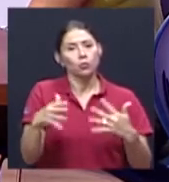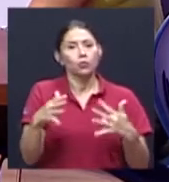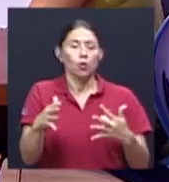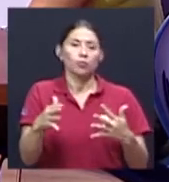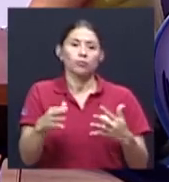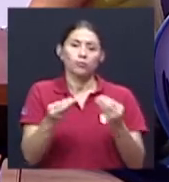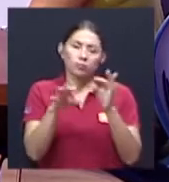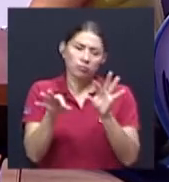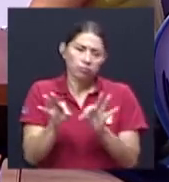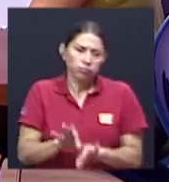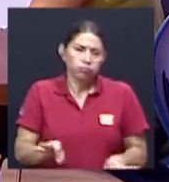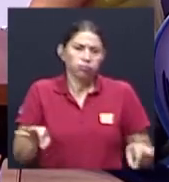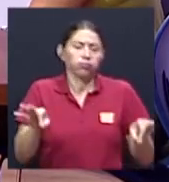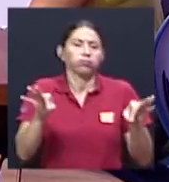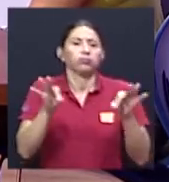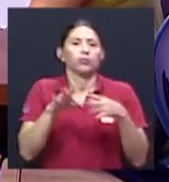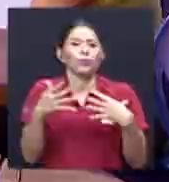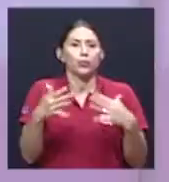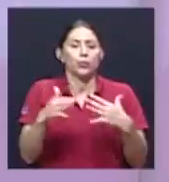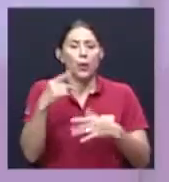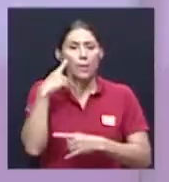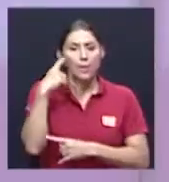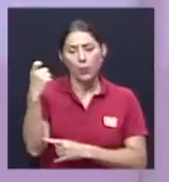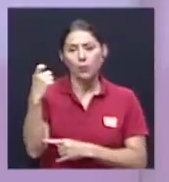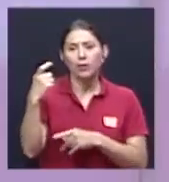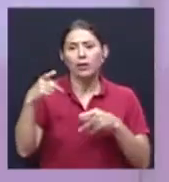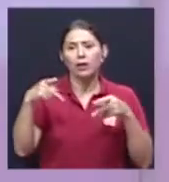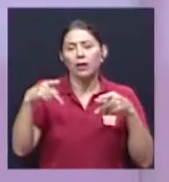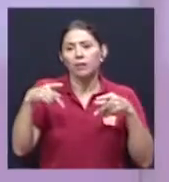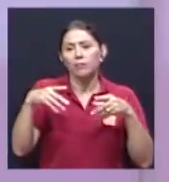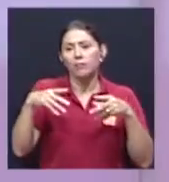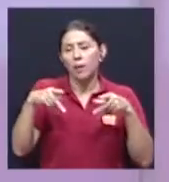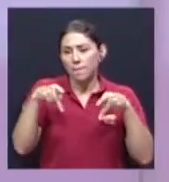adquieren relevancia en ese sentido porque permiten,